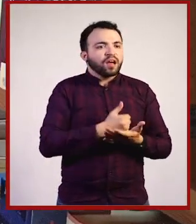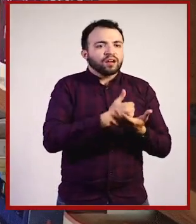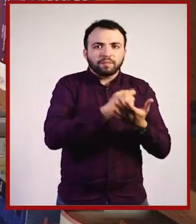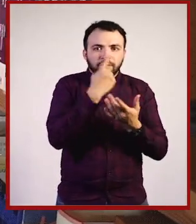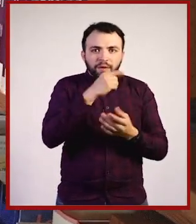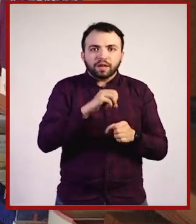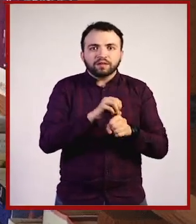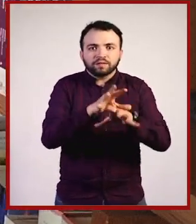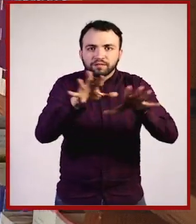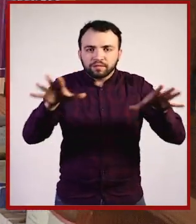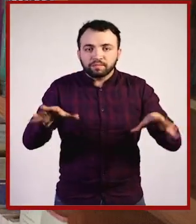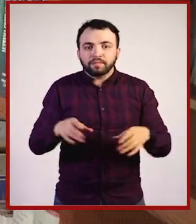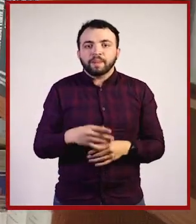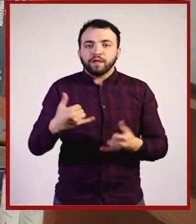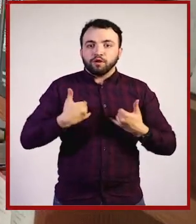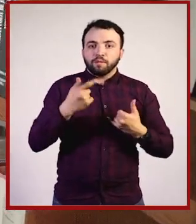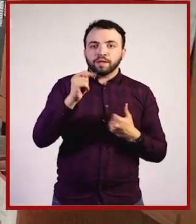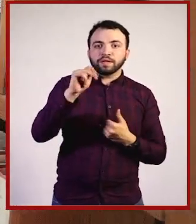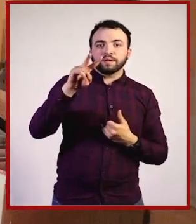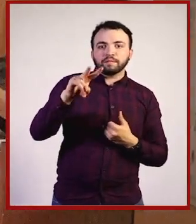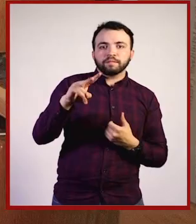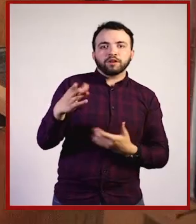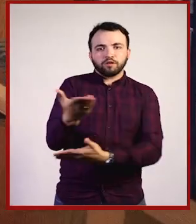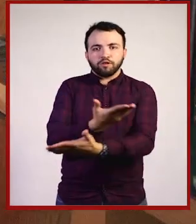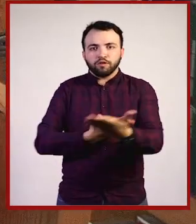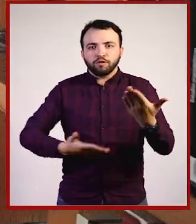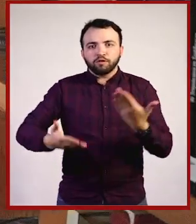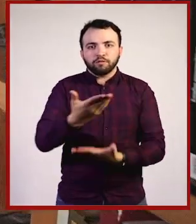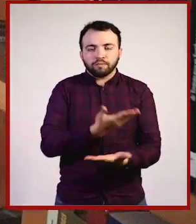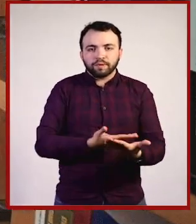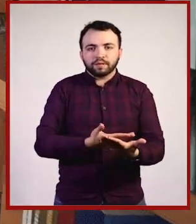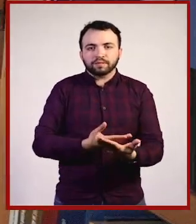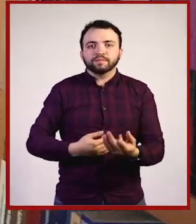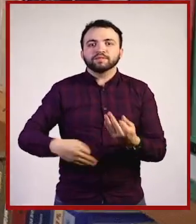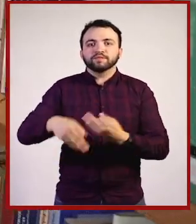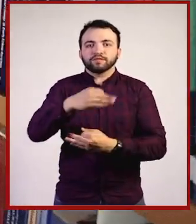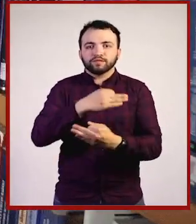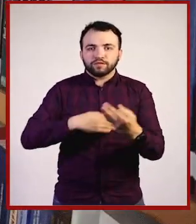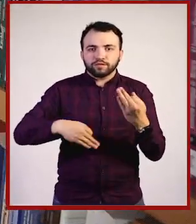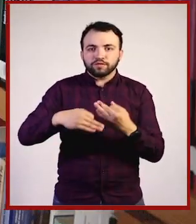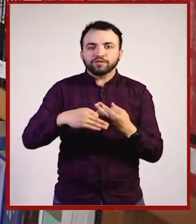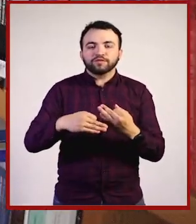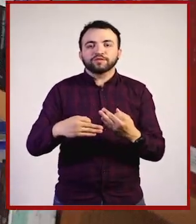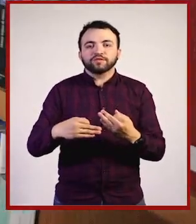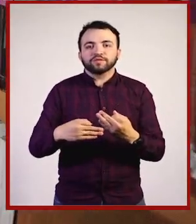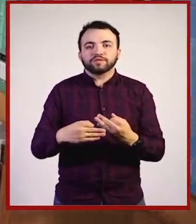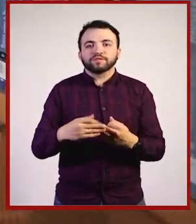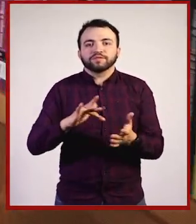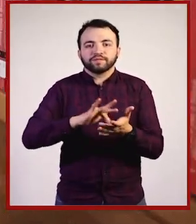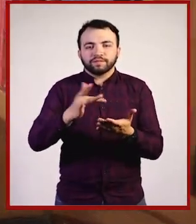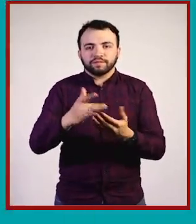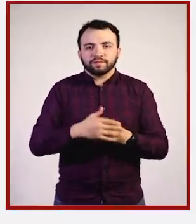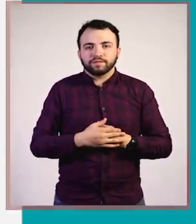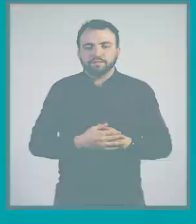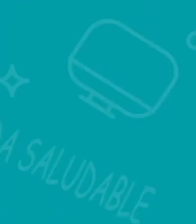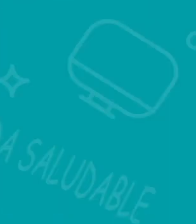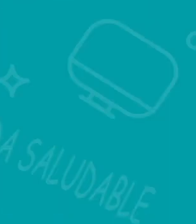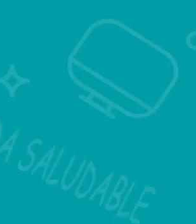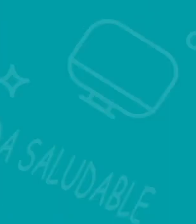Compártanlo con Jóvenes en TV y armemos un diálogo ciudadano. Participa con nosotros y haz este programa tuyo.